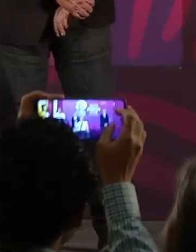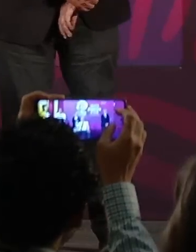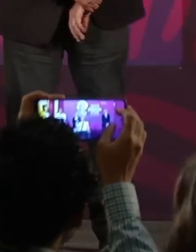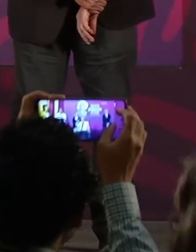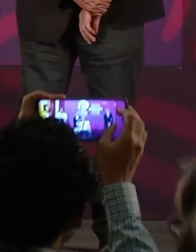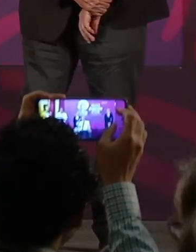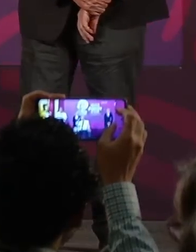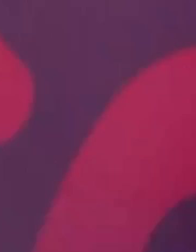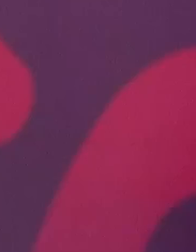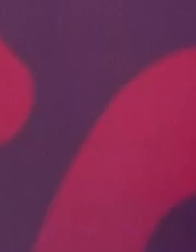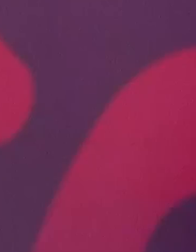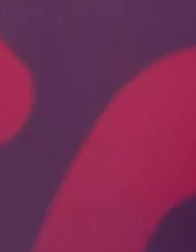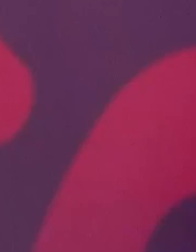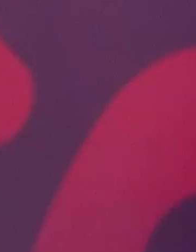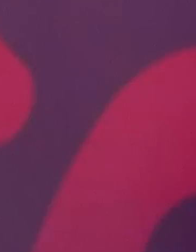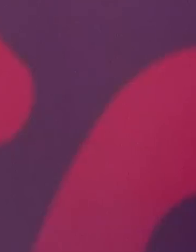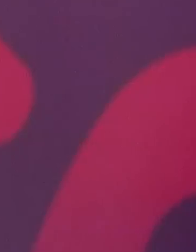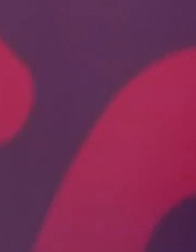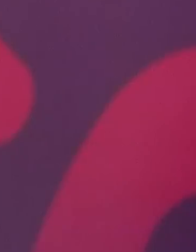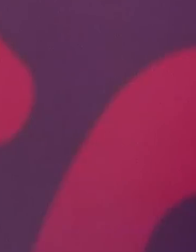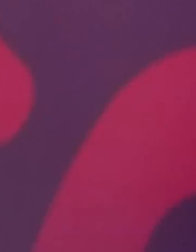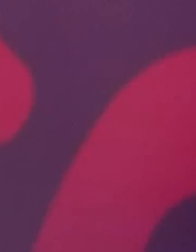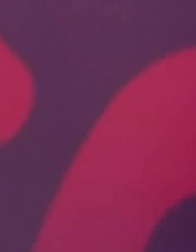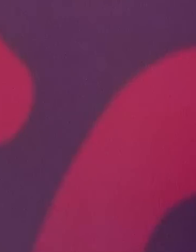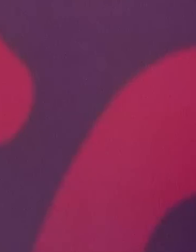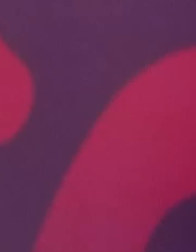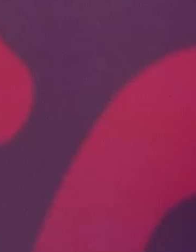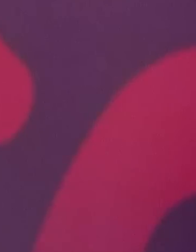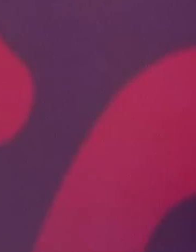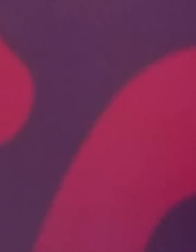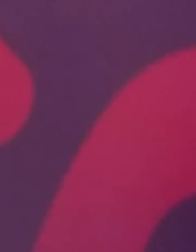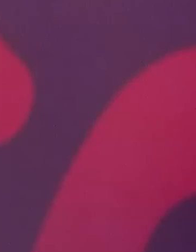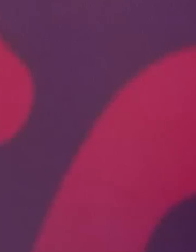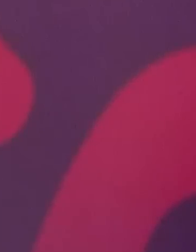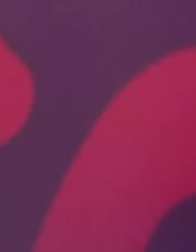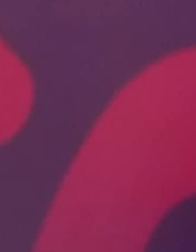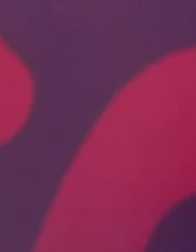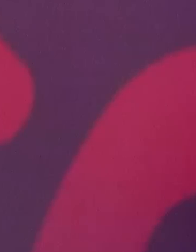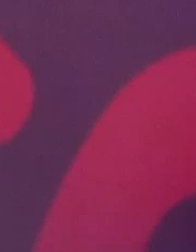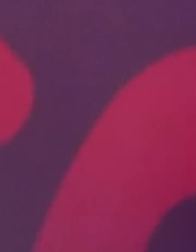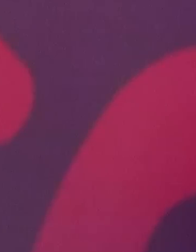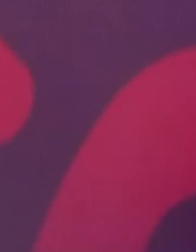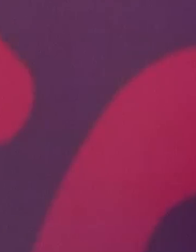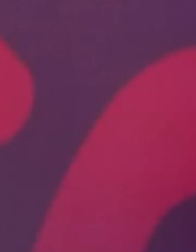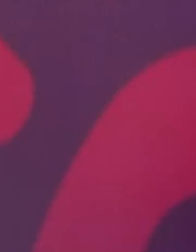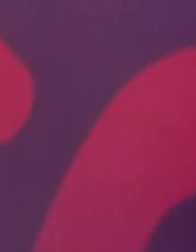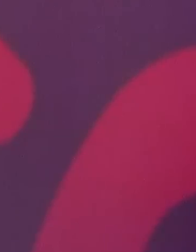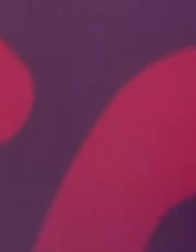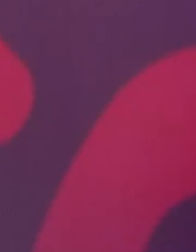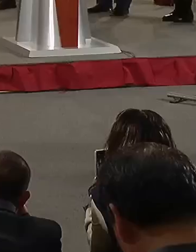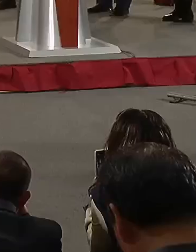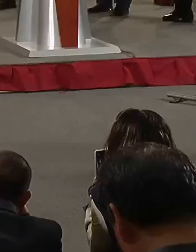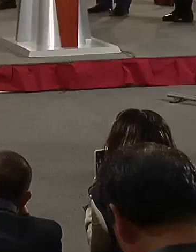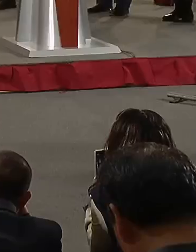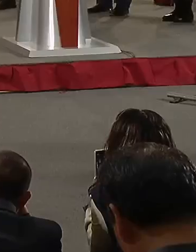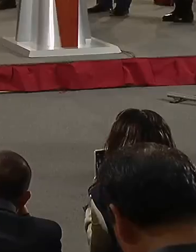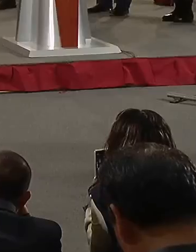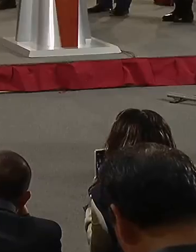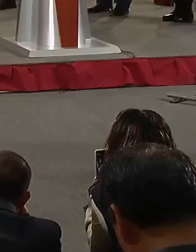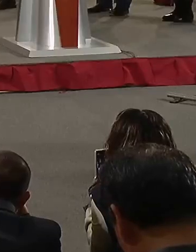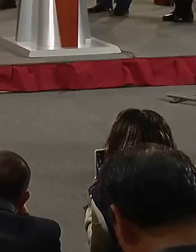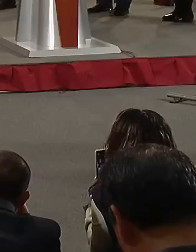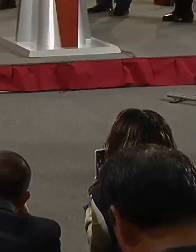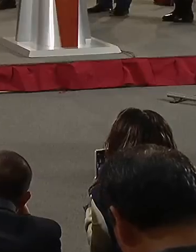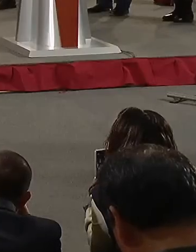pueda aplicar la vacuna y cuidarnos por el